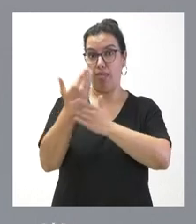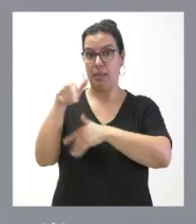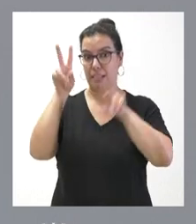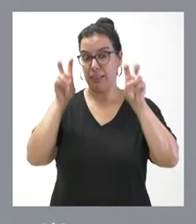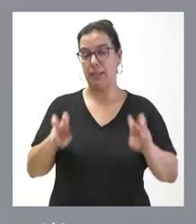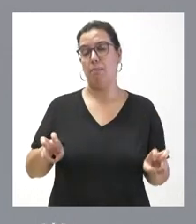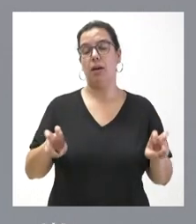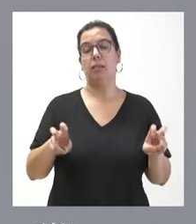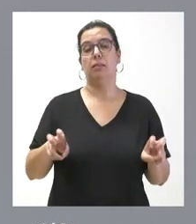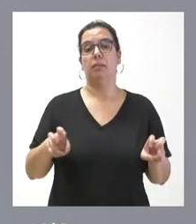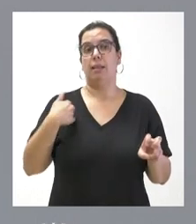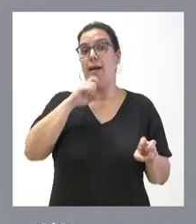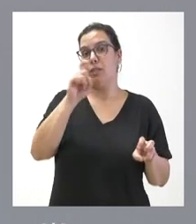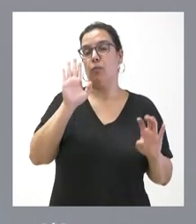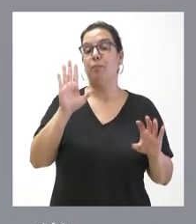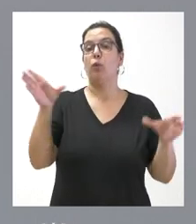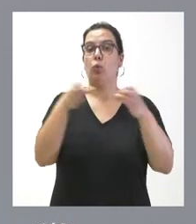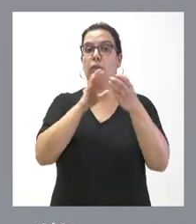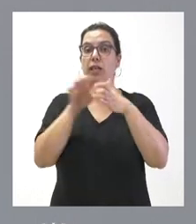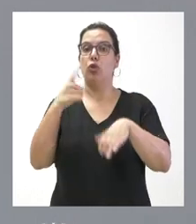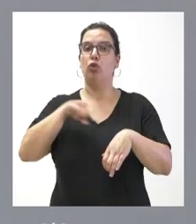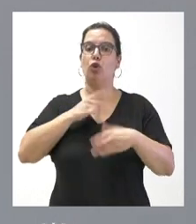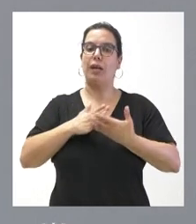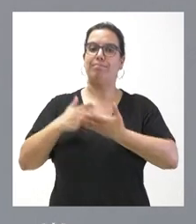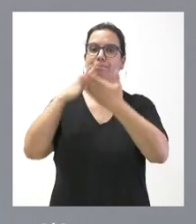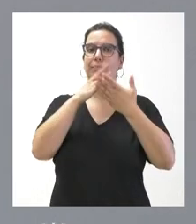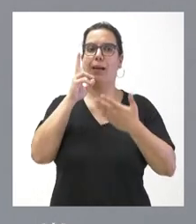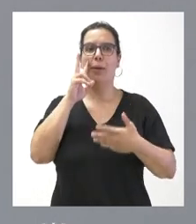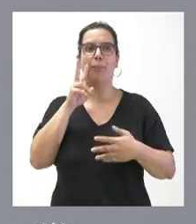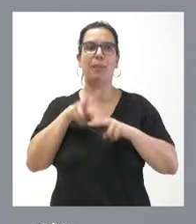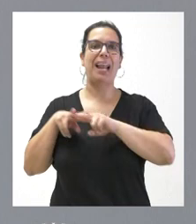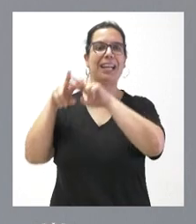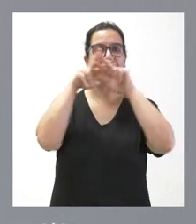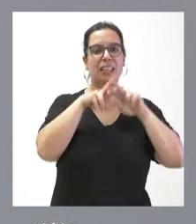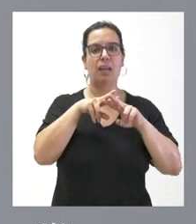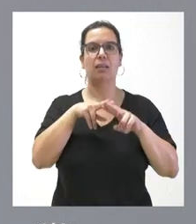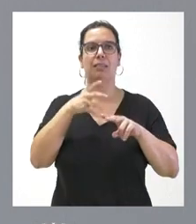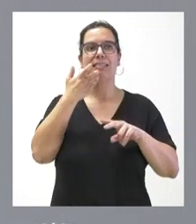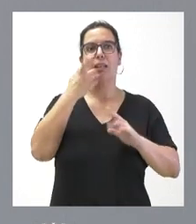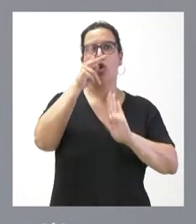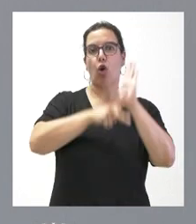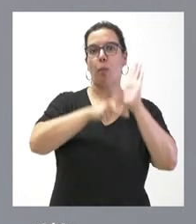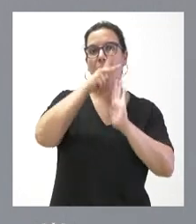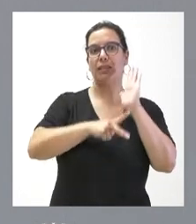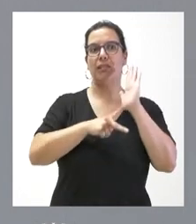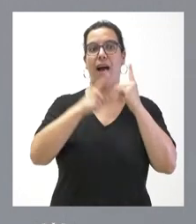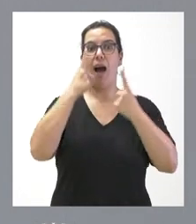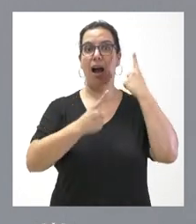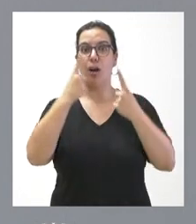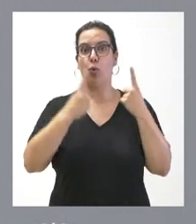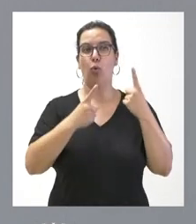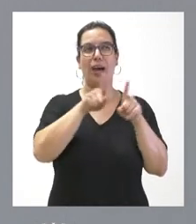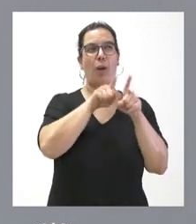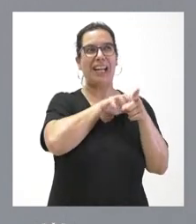ya se lo anticipo, la Junta de Castilla no haremos un repaso de si hubiera alguna normativa que hubiera tenido algún resto